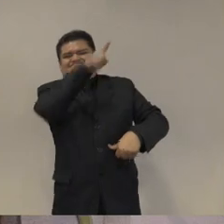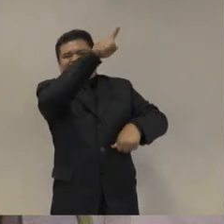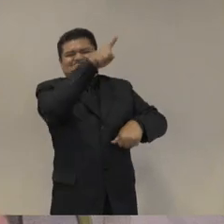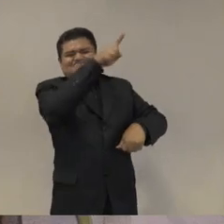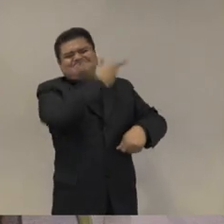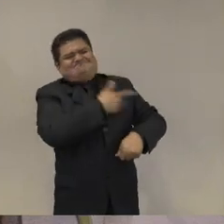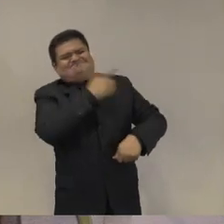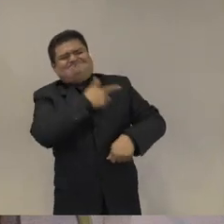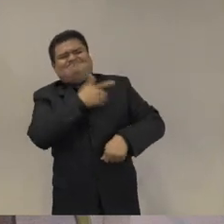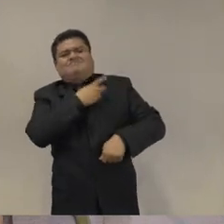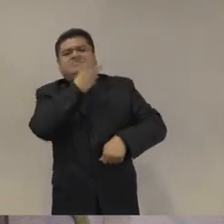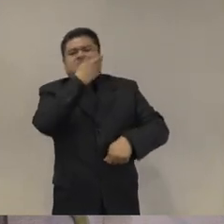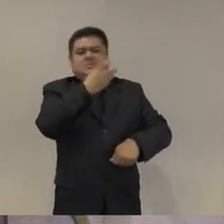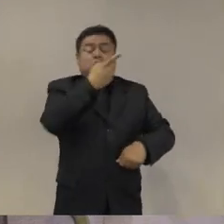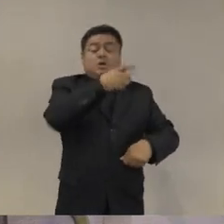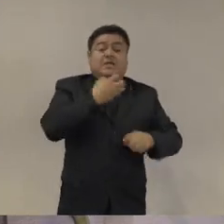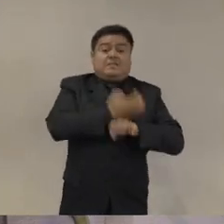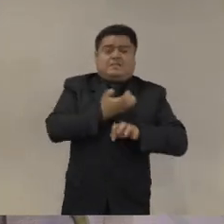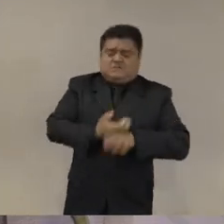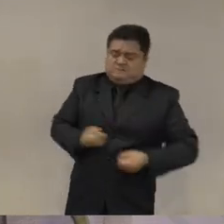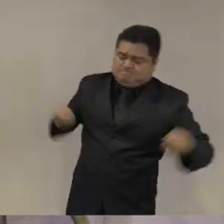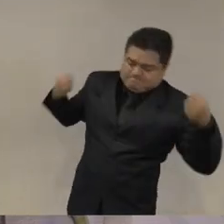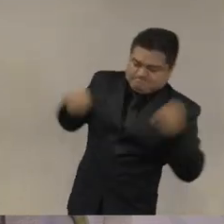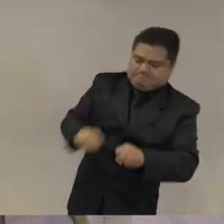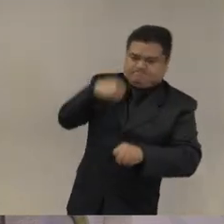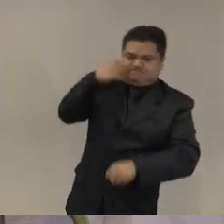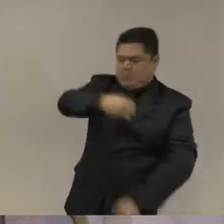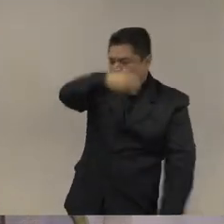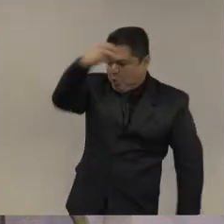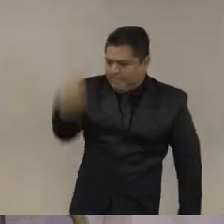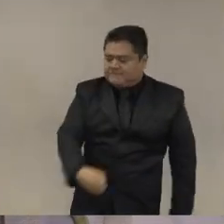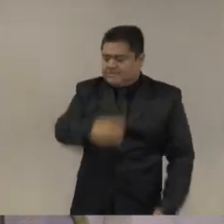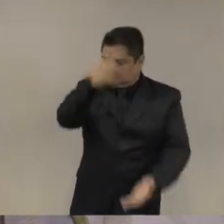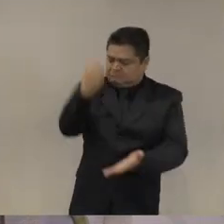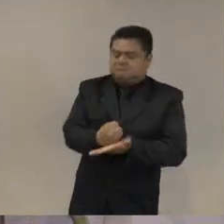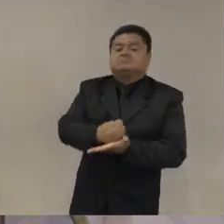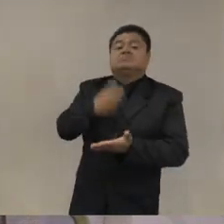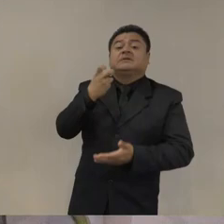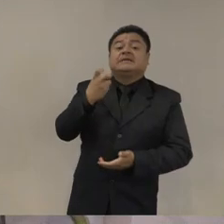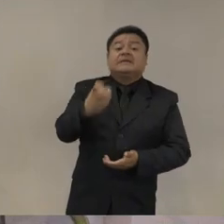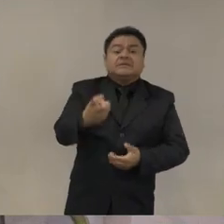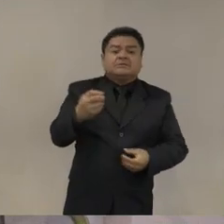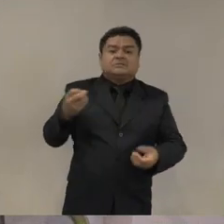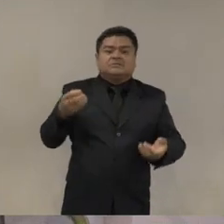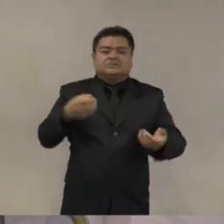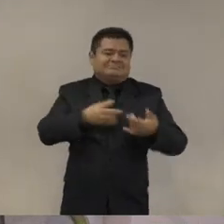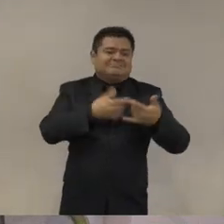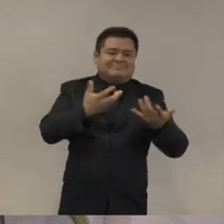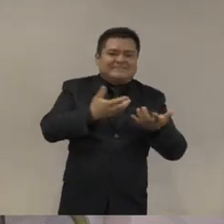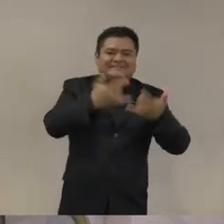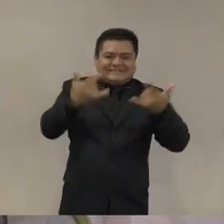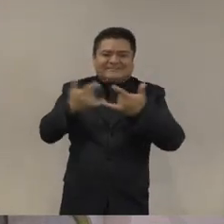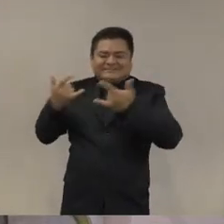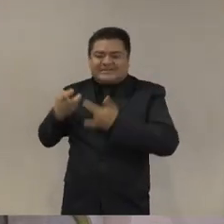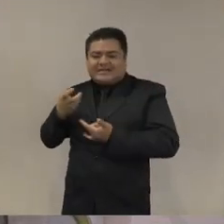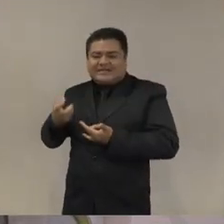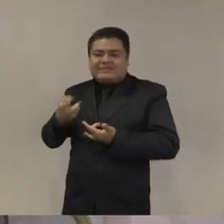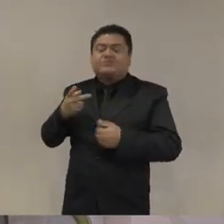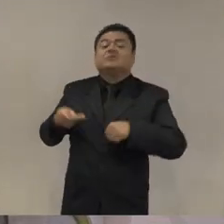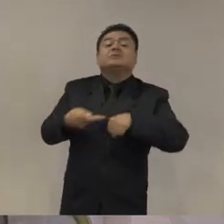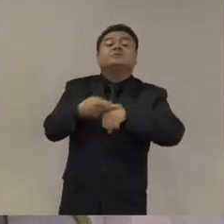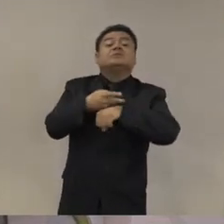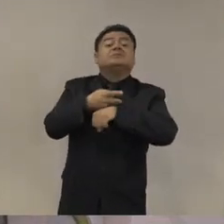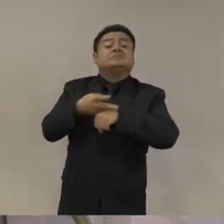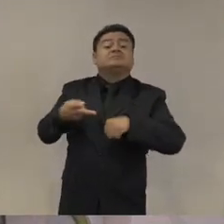estrategias lo que vamos a ver es con todos estos ingredientes un giro claramente punitivo en la estrategia de guerra